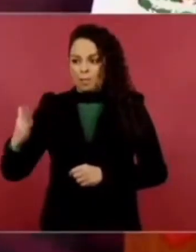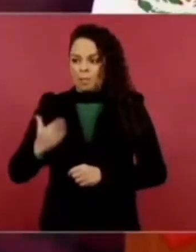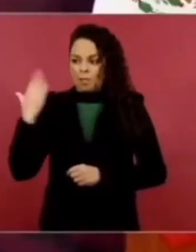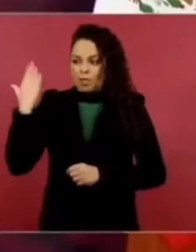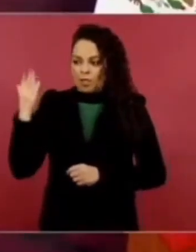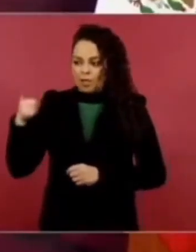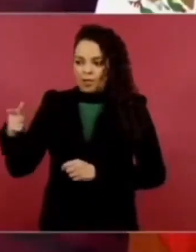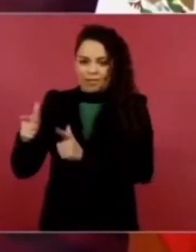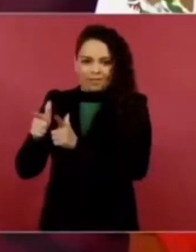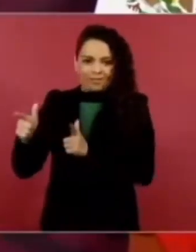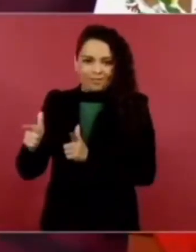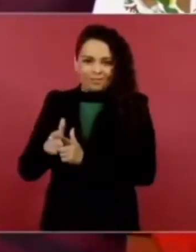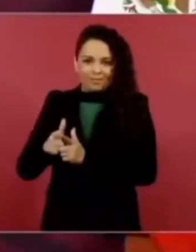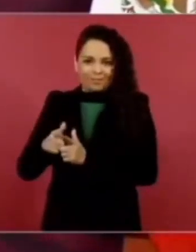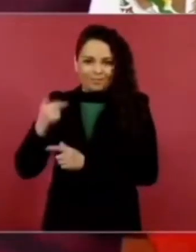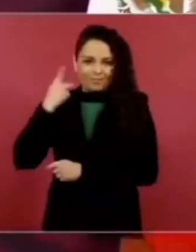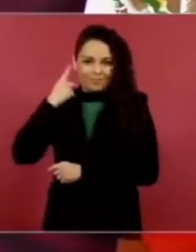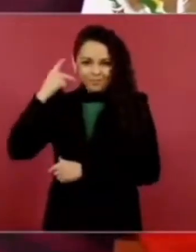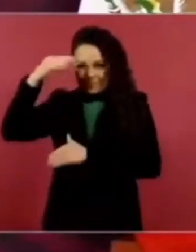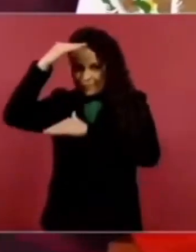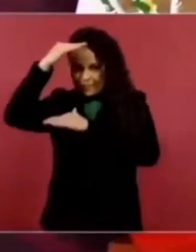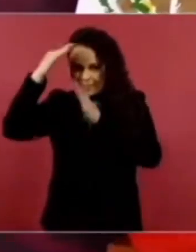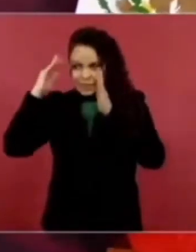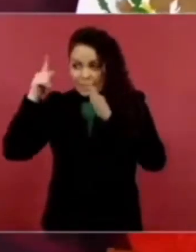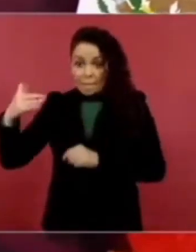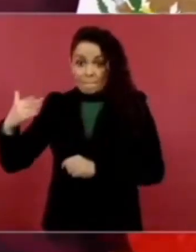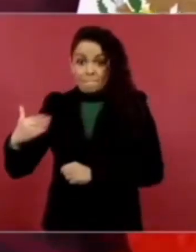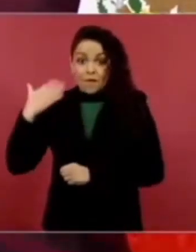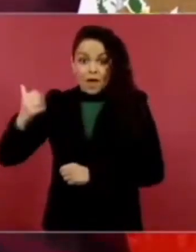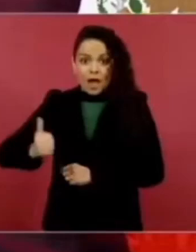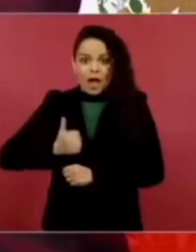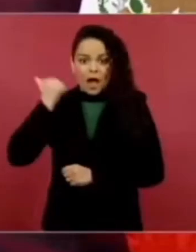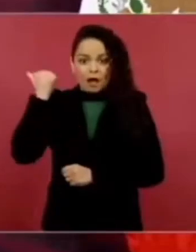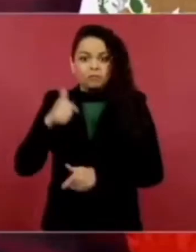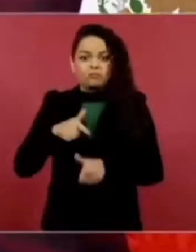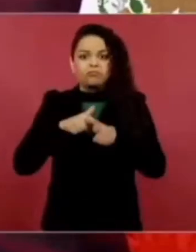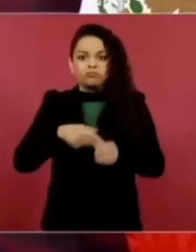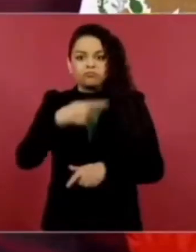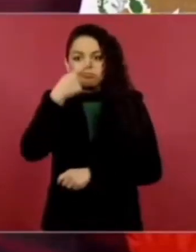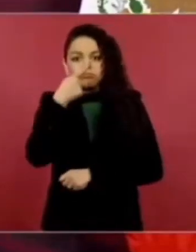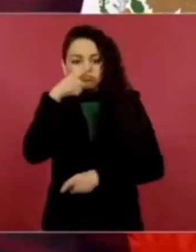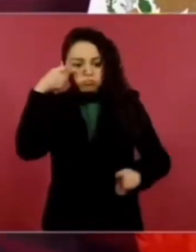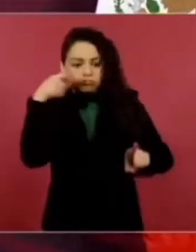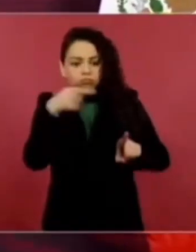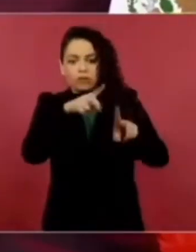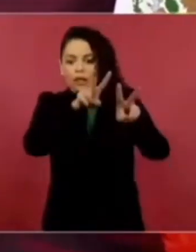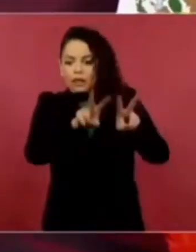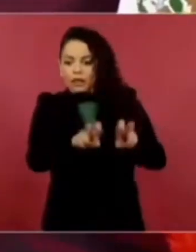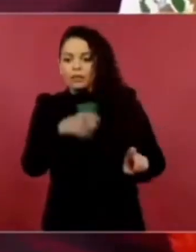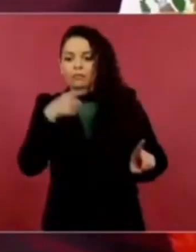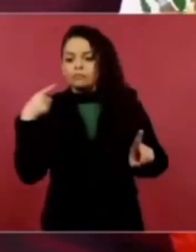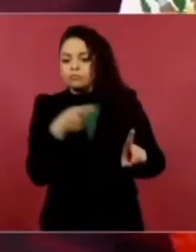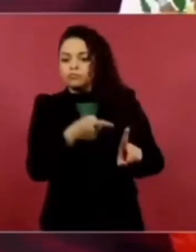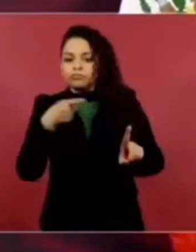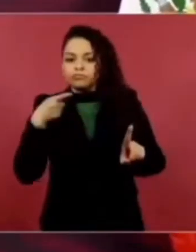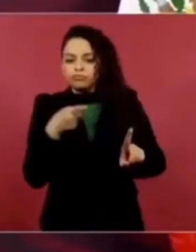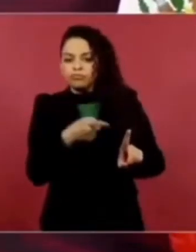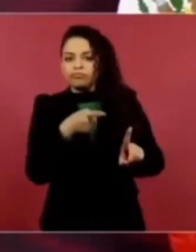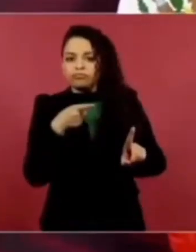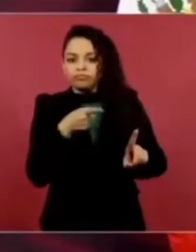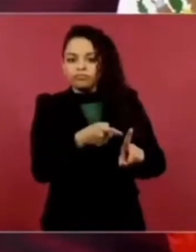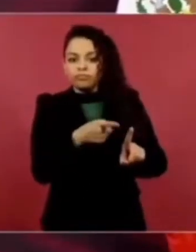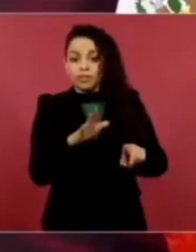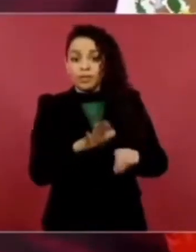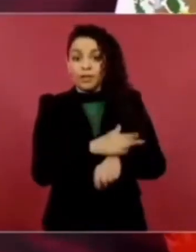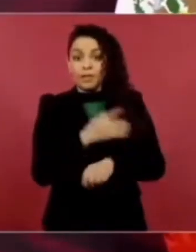que vamos a usar el caso porque suponemos que Salinas es el